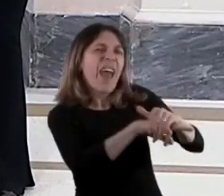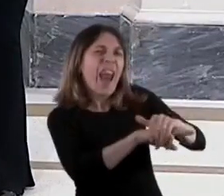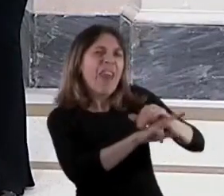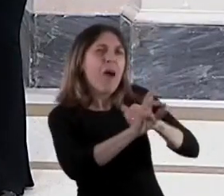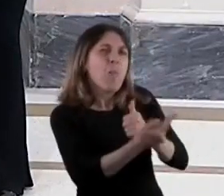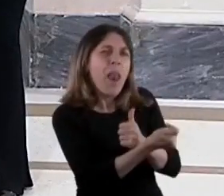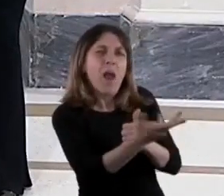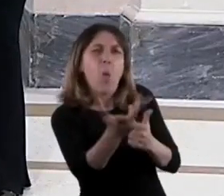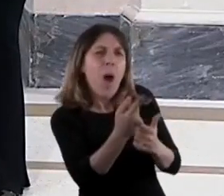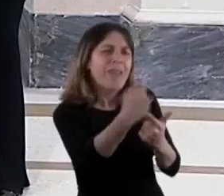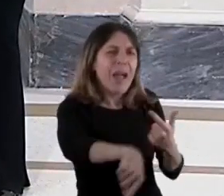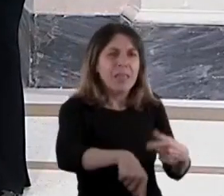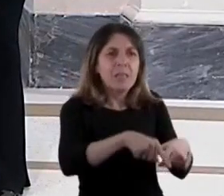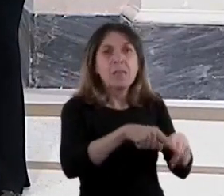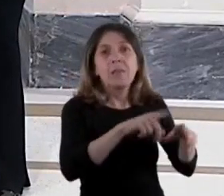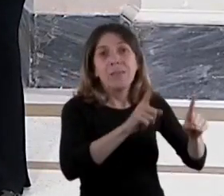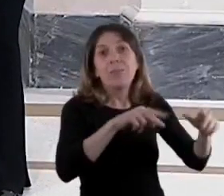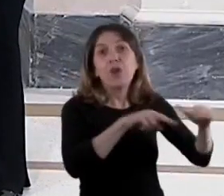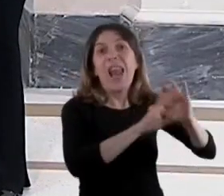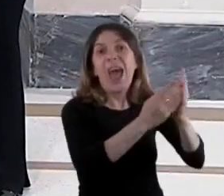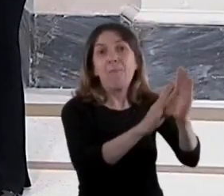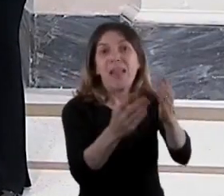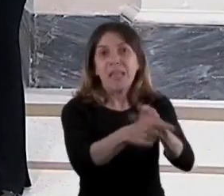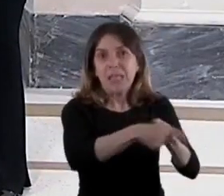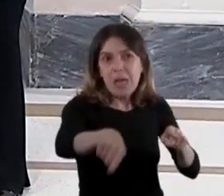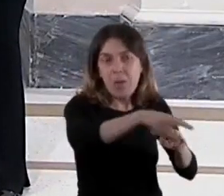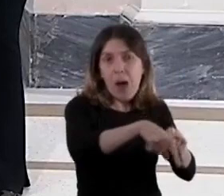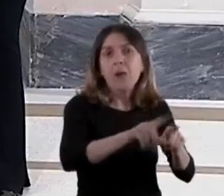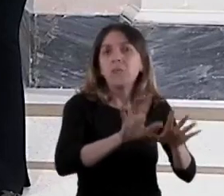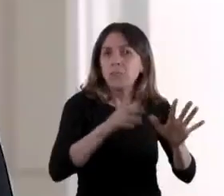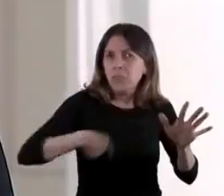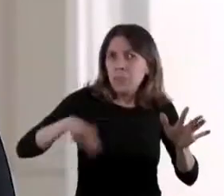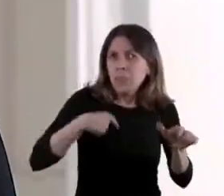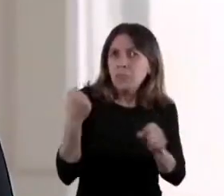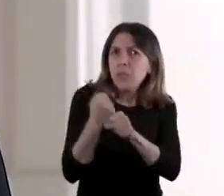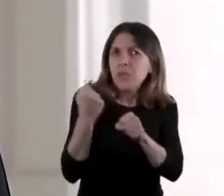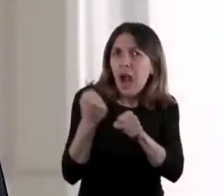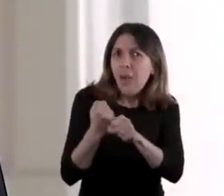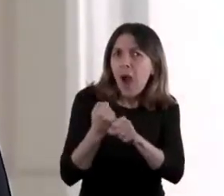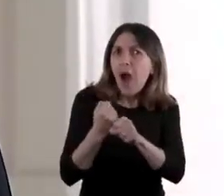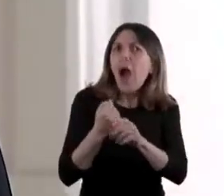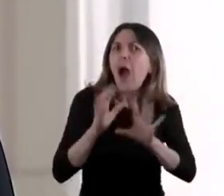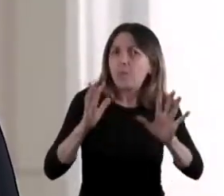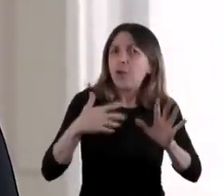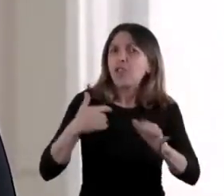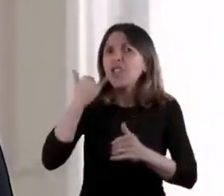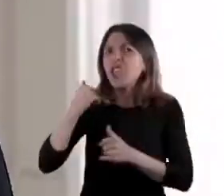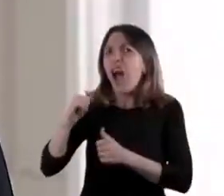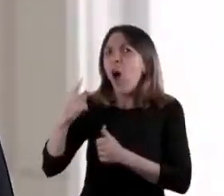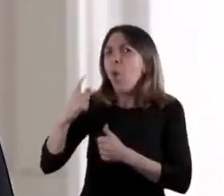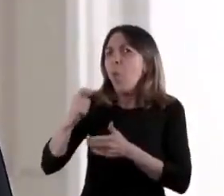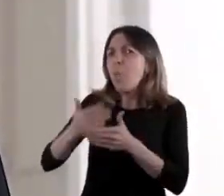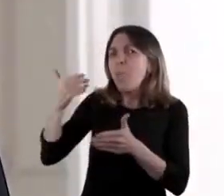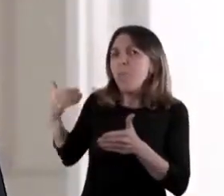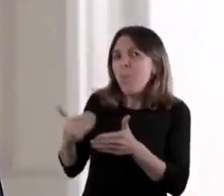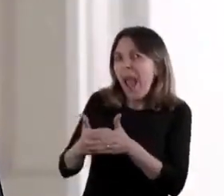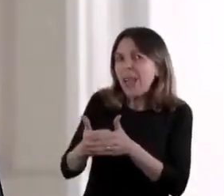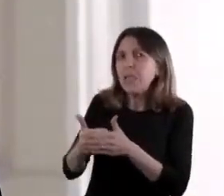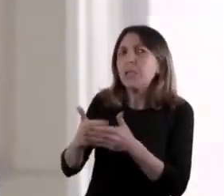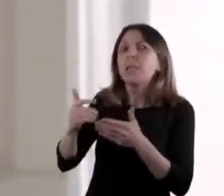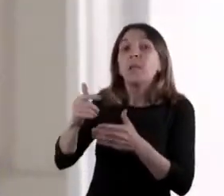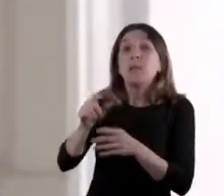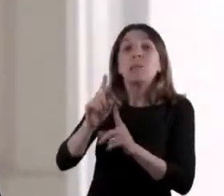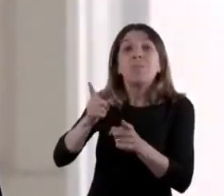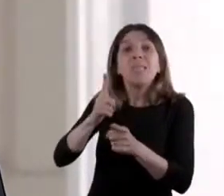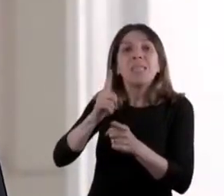ocupación de las camas de terapia intensiva. Así que trabajando también cuarta semana consecutiva de disminución de los casos de